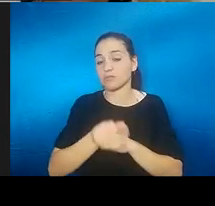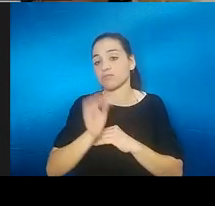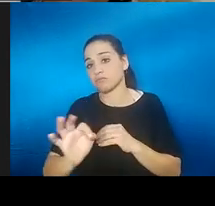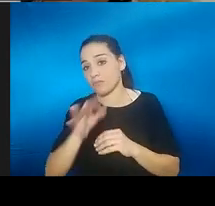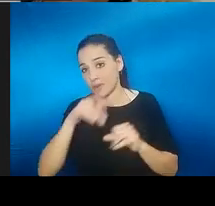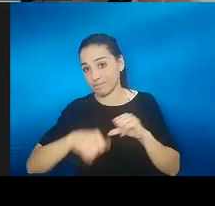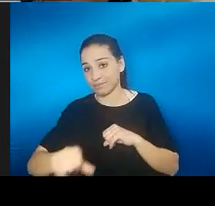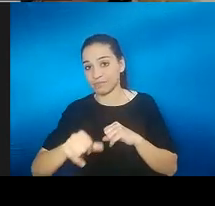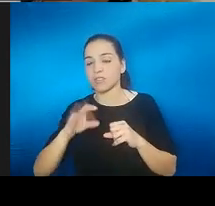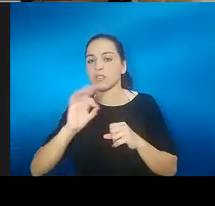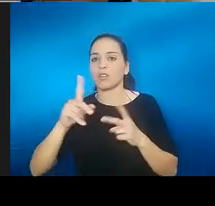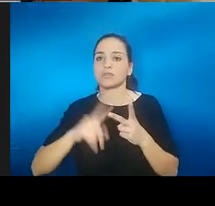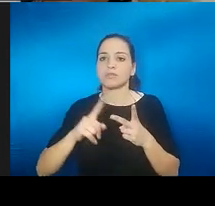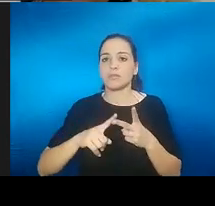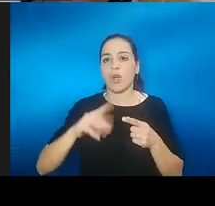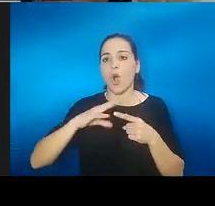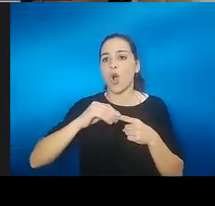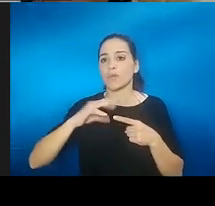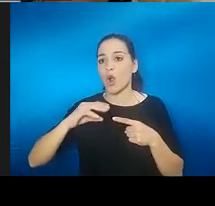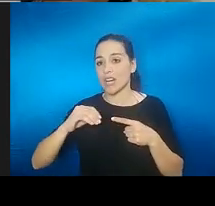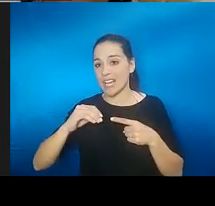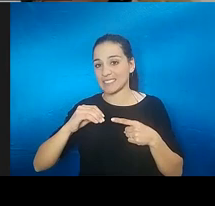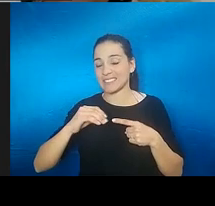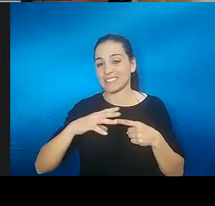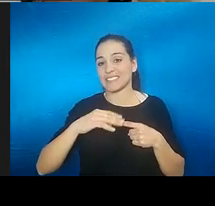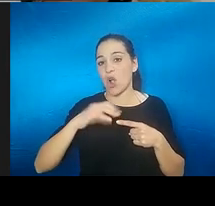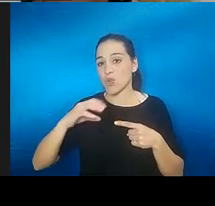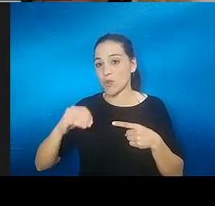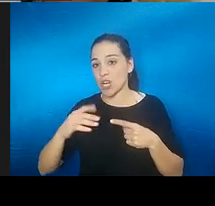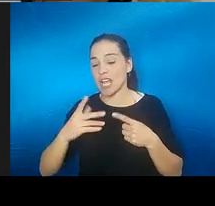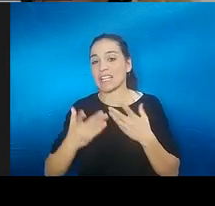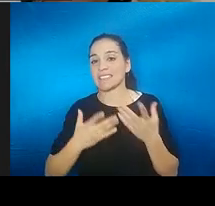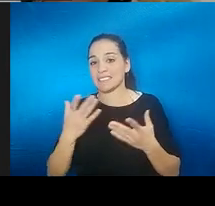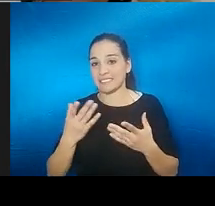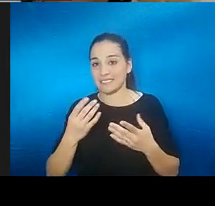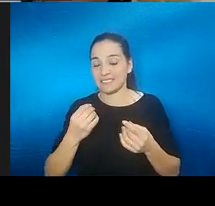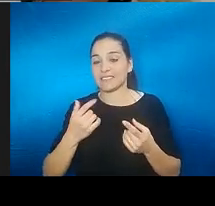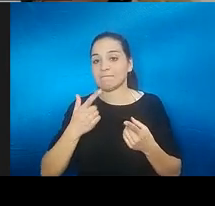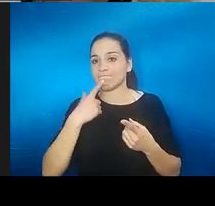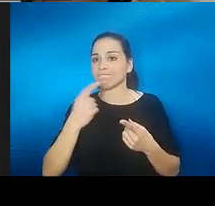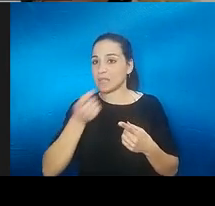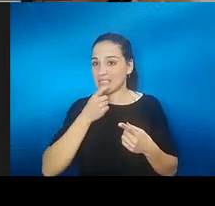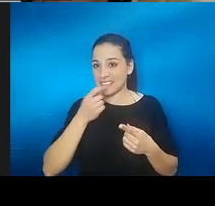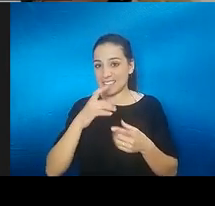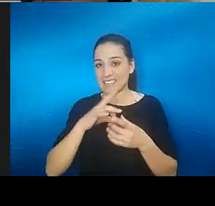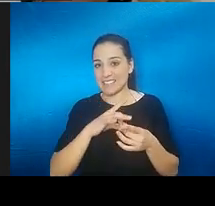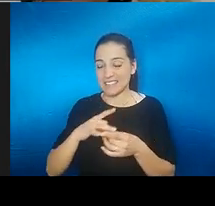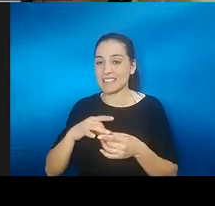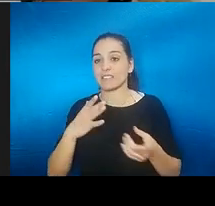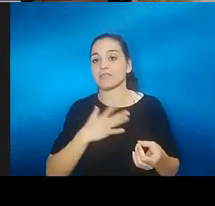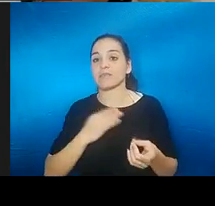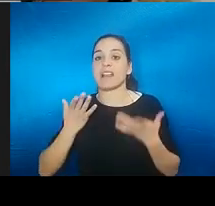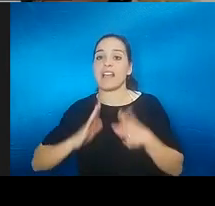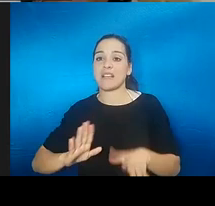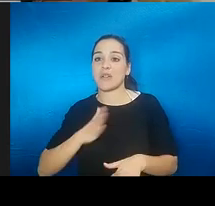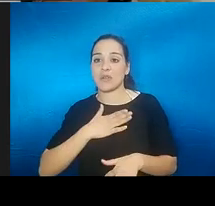problema hormonal porque yo soy hipotiroidea y tuve que desajustar mucho la predicación para poder amamantar a mi hijo